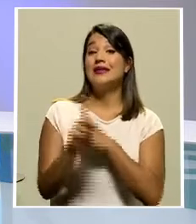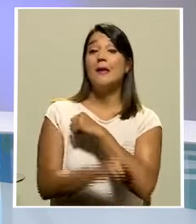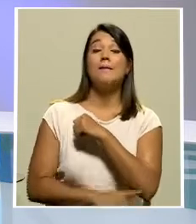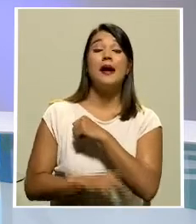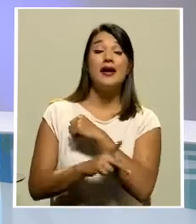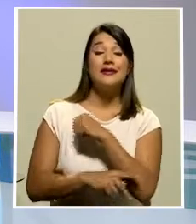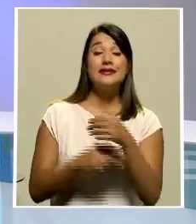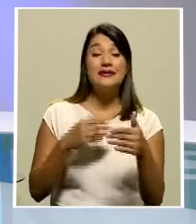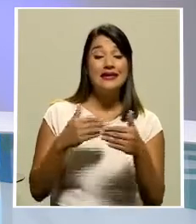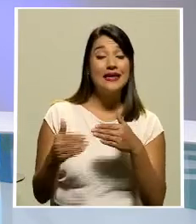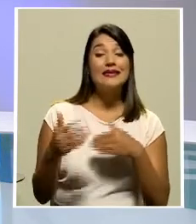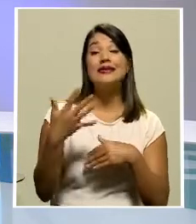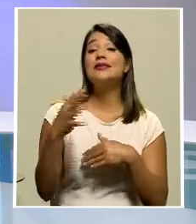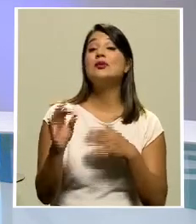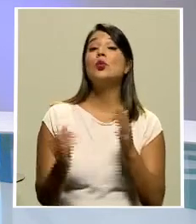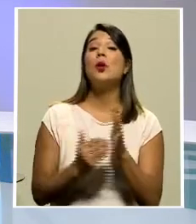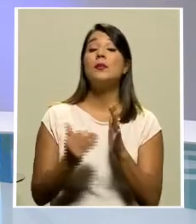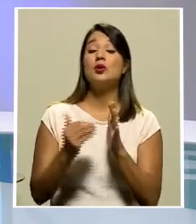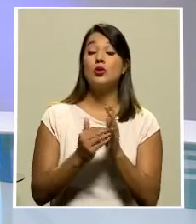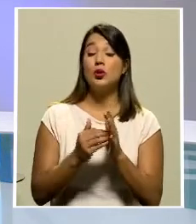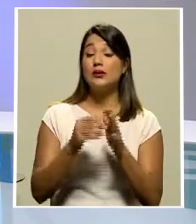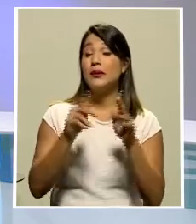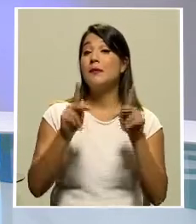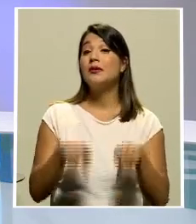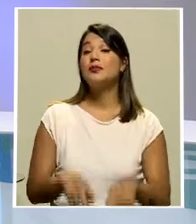19 millones de habitantes